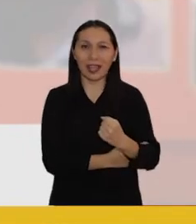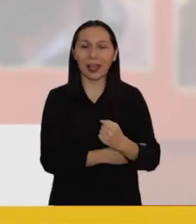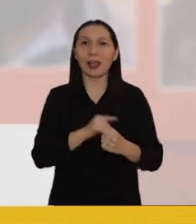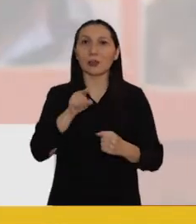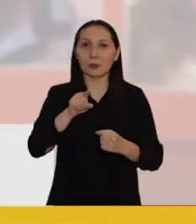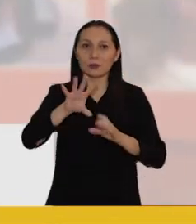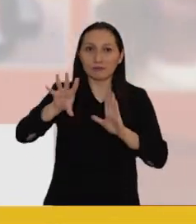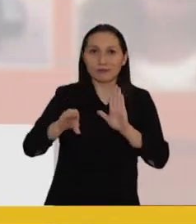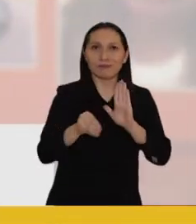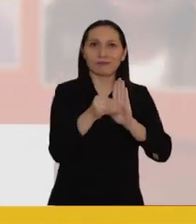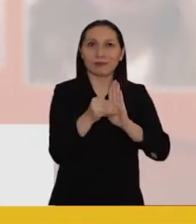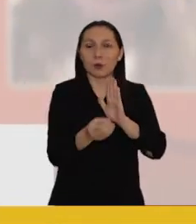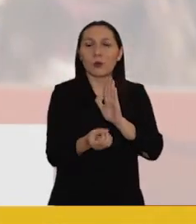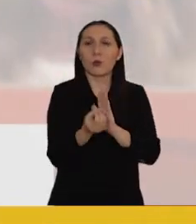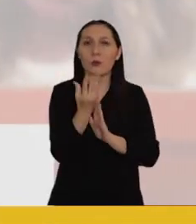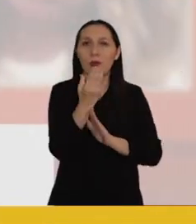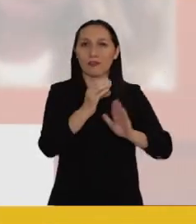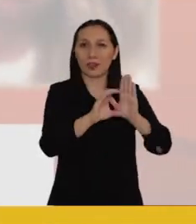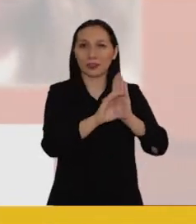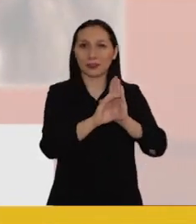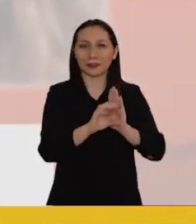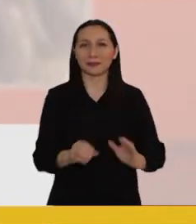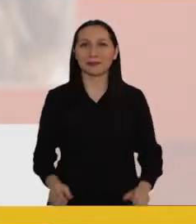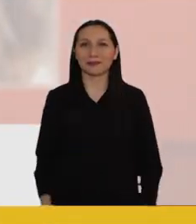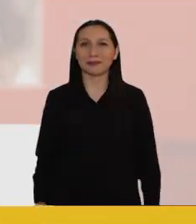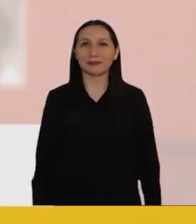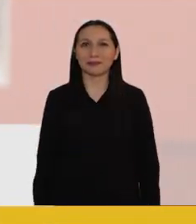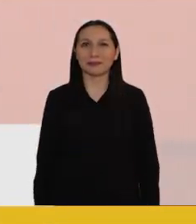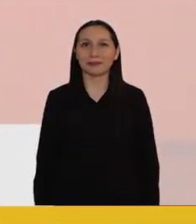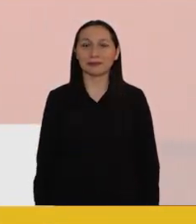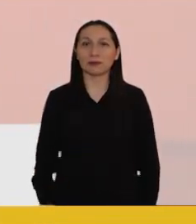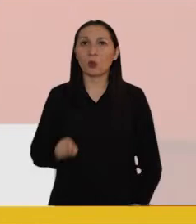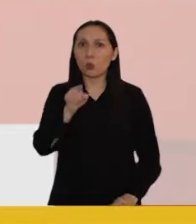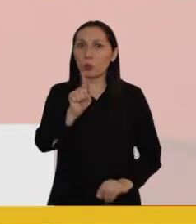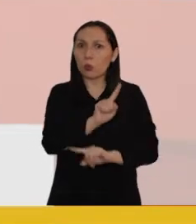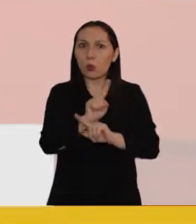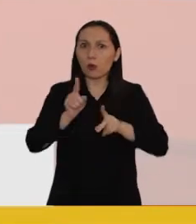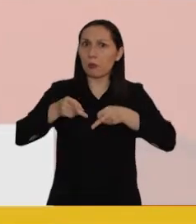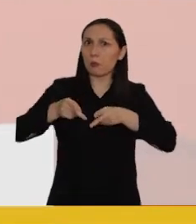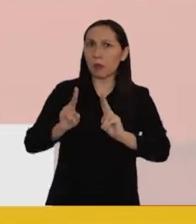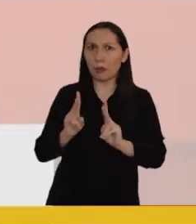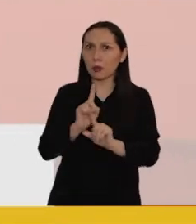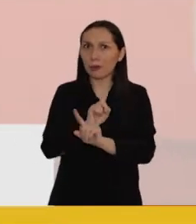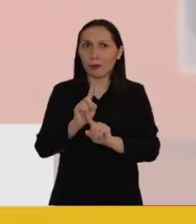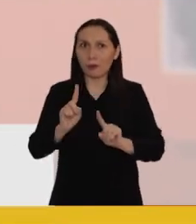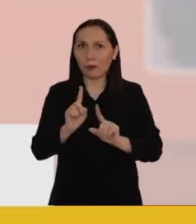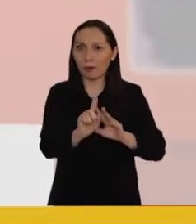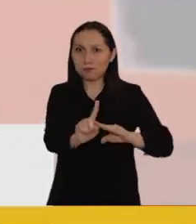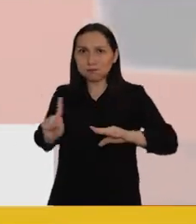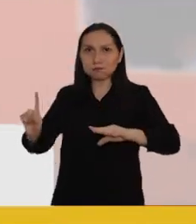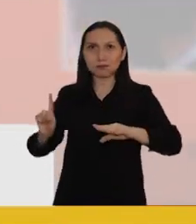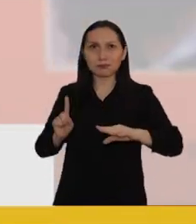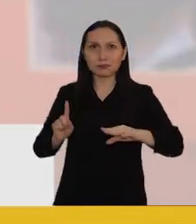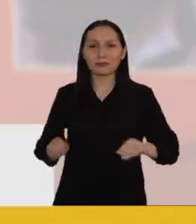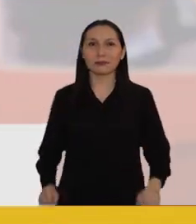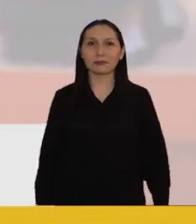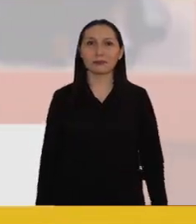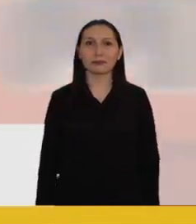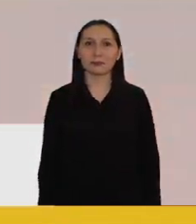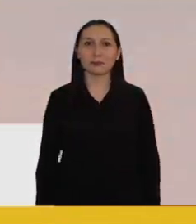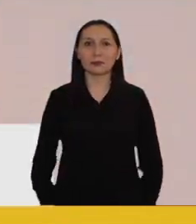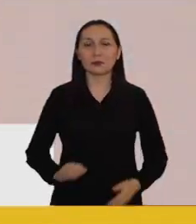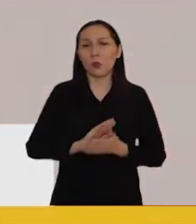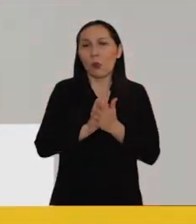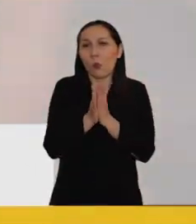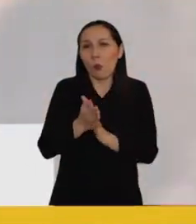fuerza y sean incorporadas en nuestra nueva constitución. No te permitas quedar fuera.